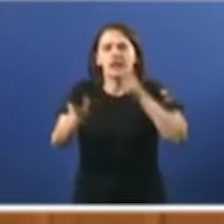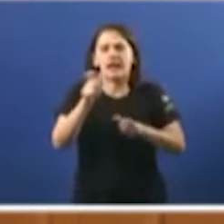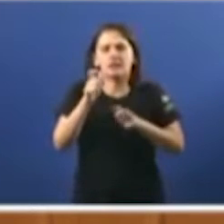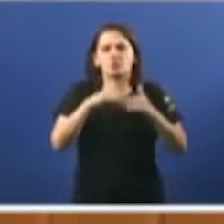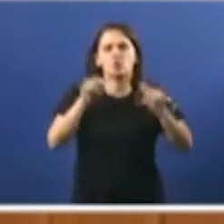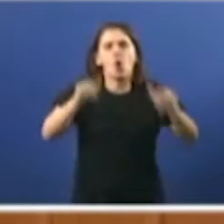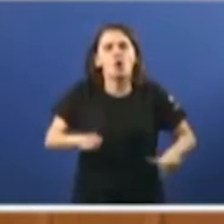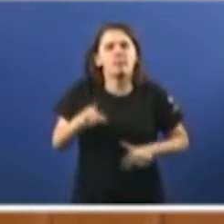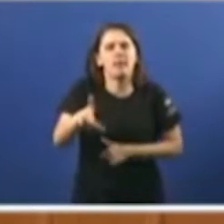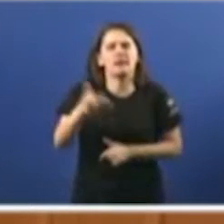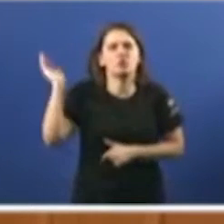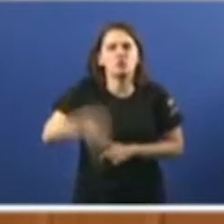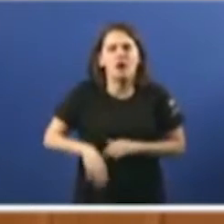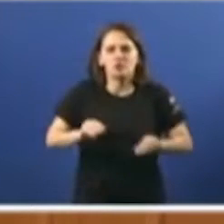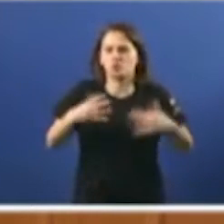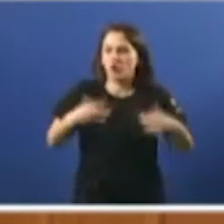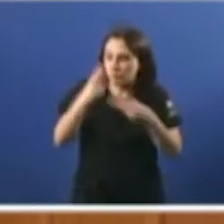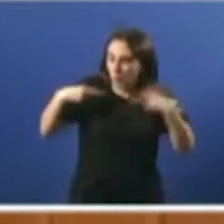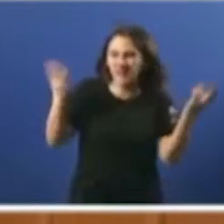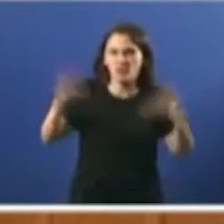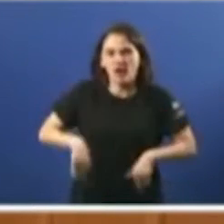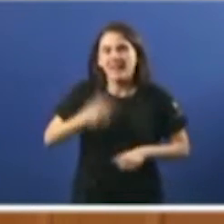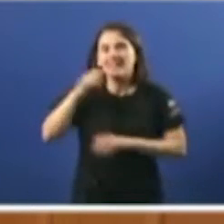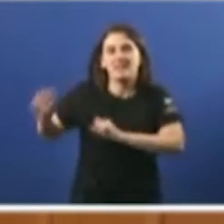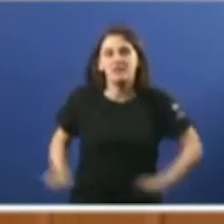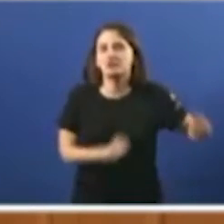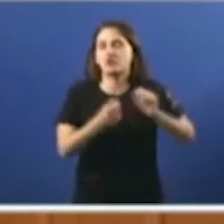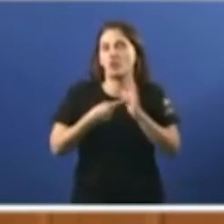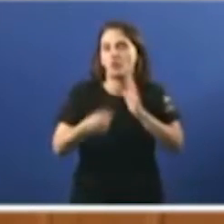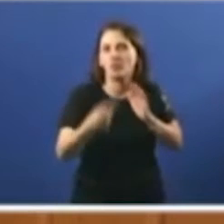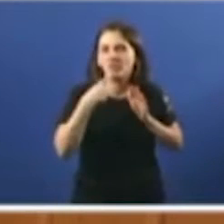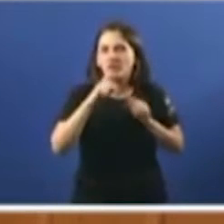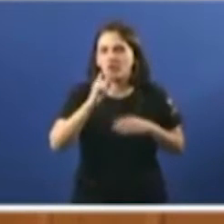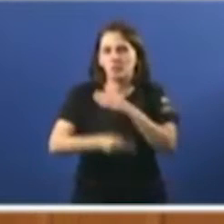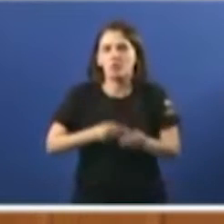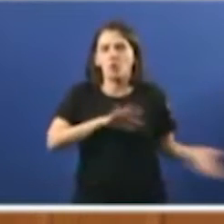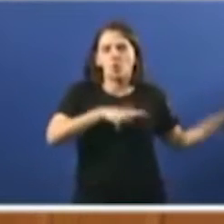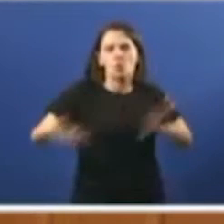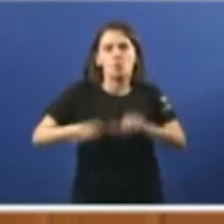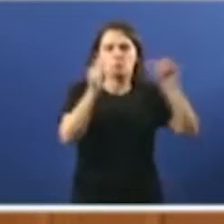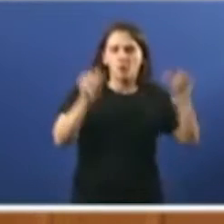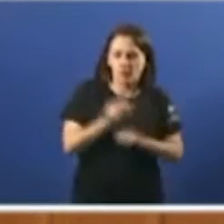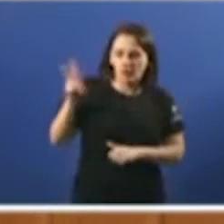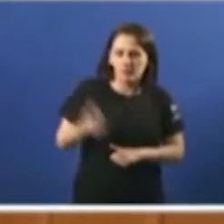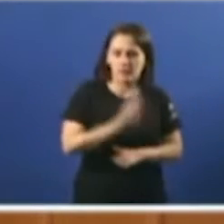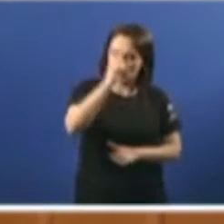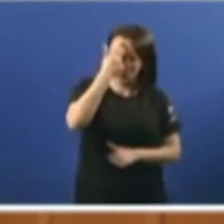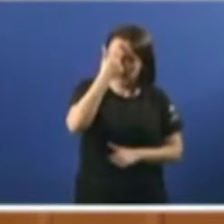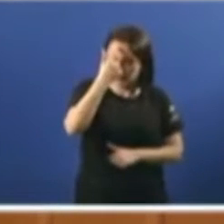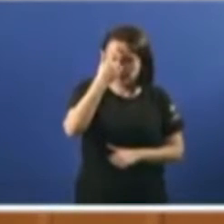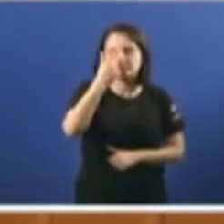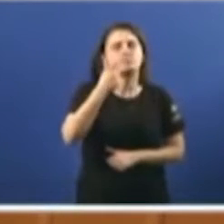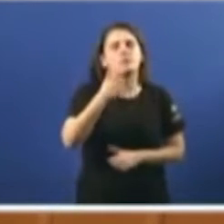teñen hoxe dereito á saúde pública. Que a valedora liquida da seguinte forma mudamos un modelo baseado no concepto de asegurado e